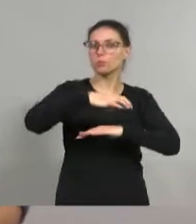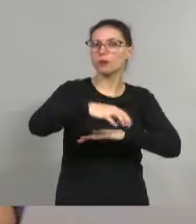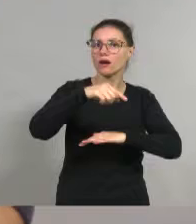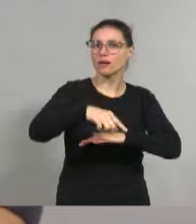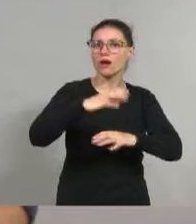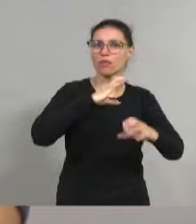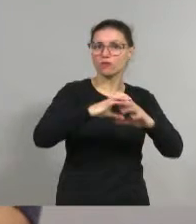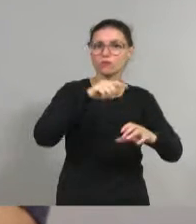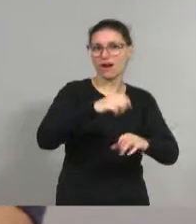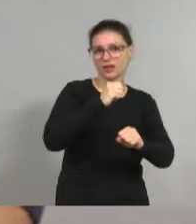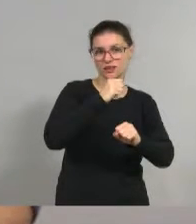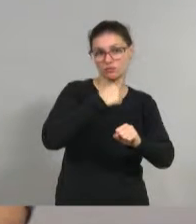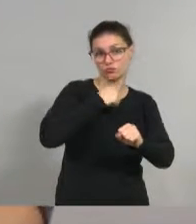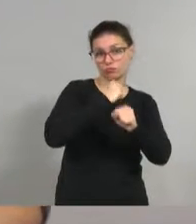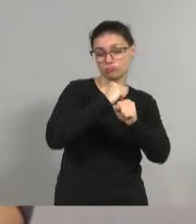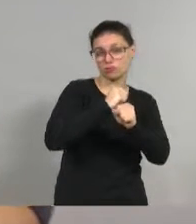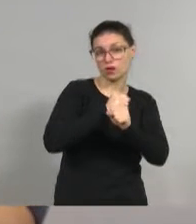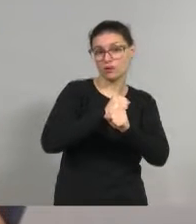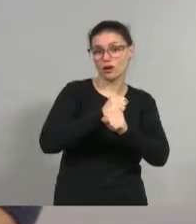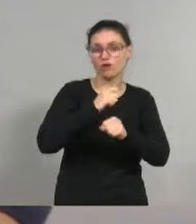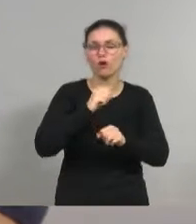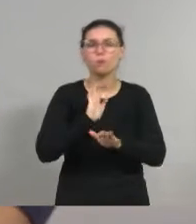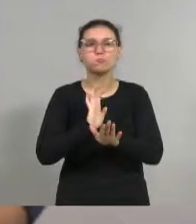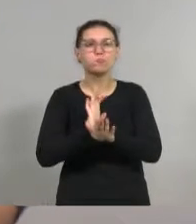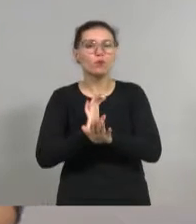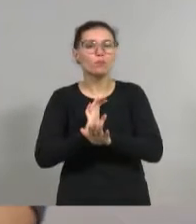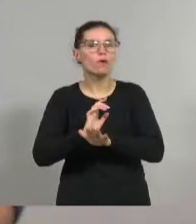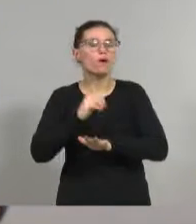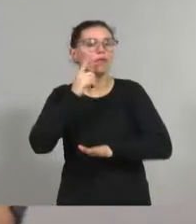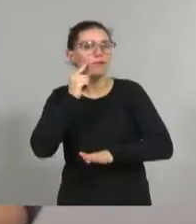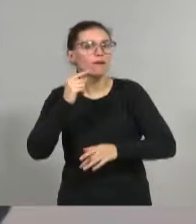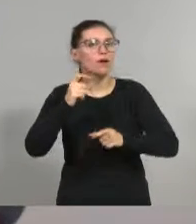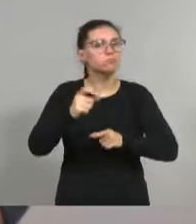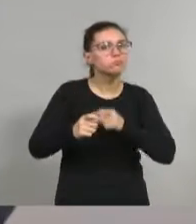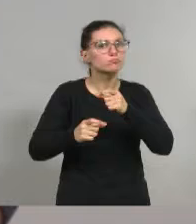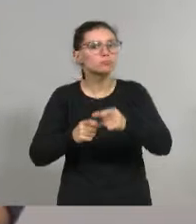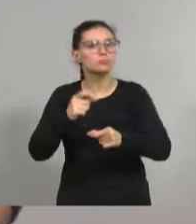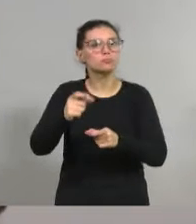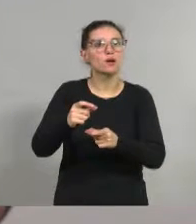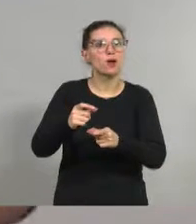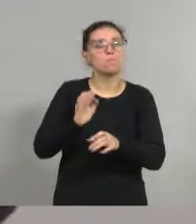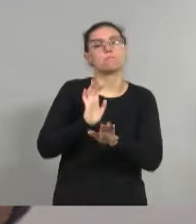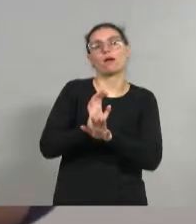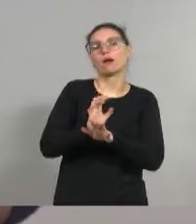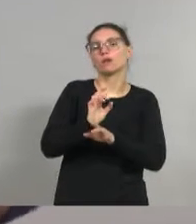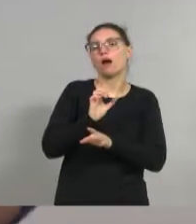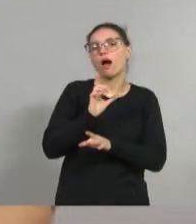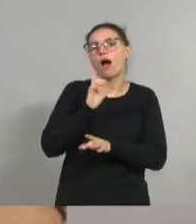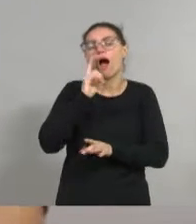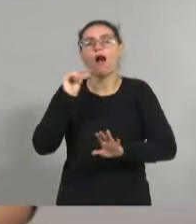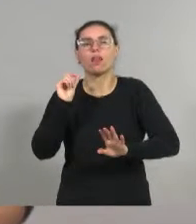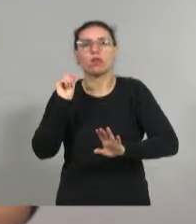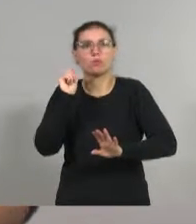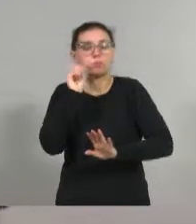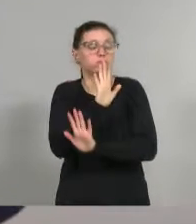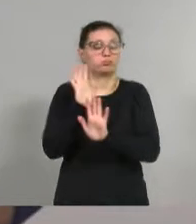Comunicación, también va marcando la actividad del día a día. Por ahí surgen cosas que no teníamos previstas. Y bueno, vamos trabajando en